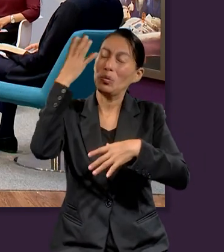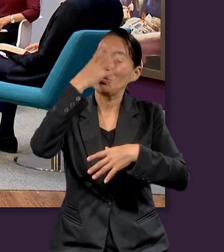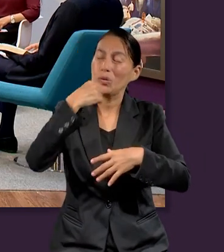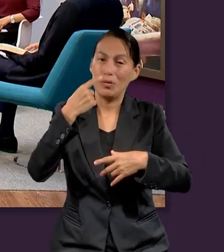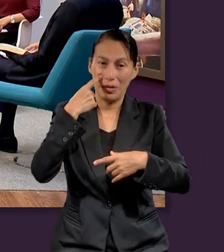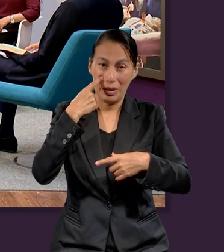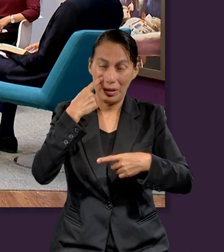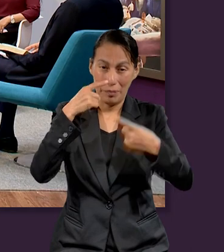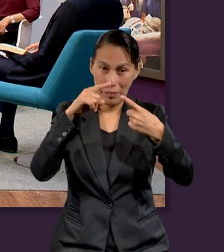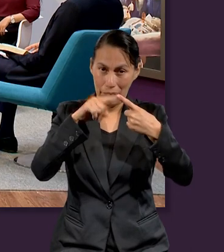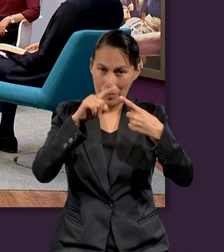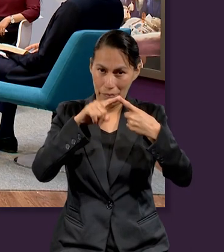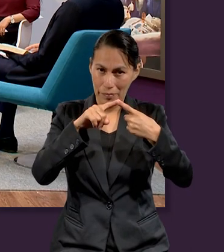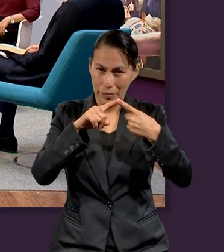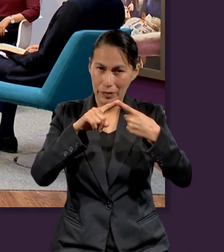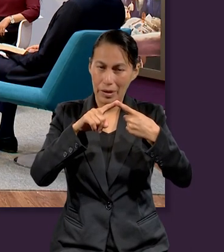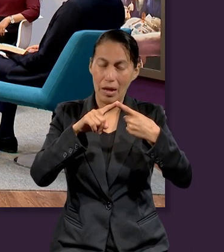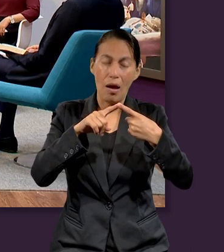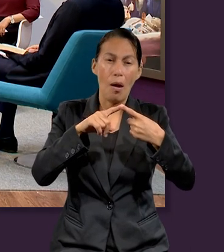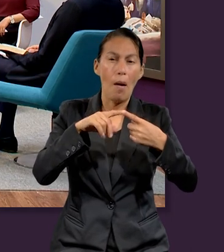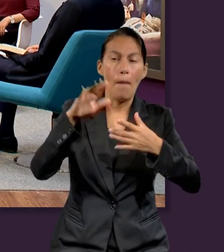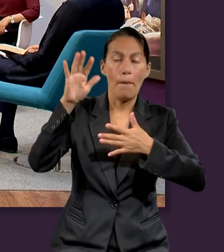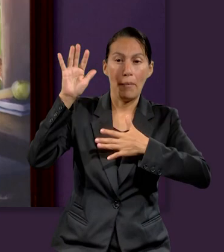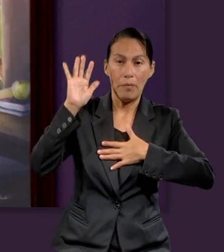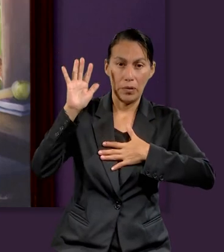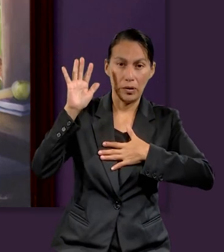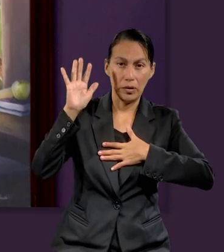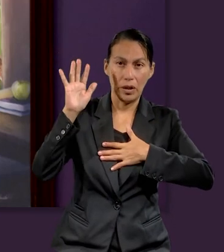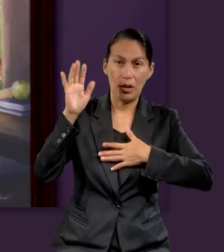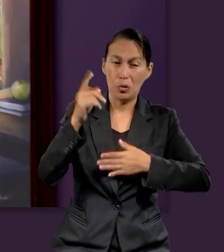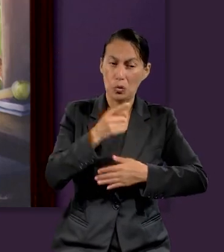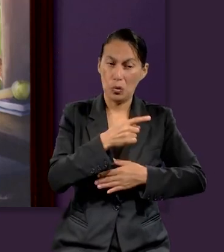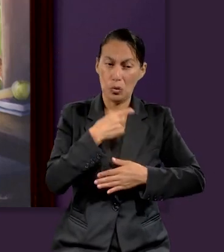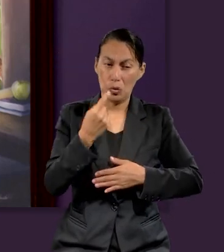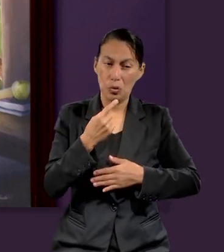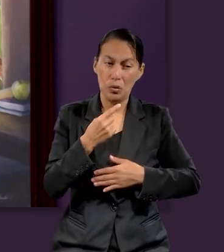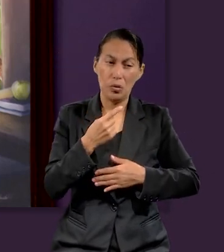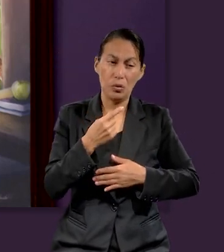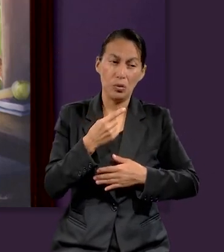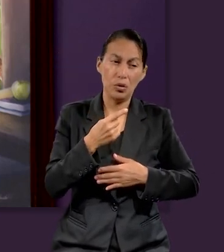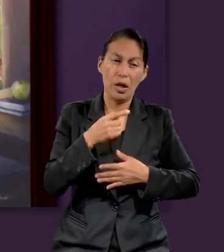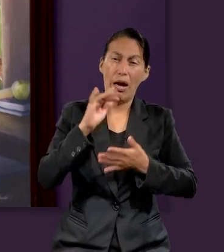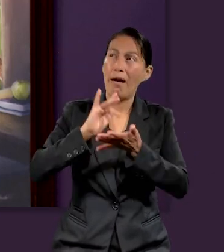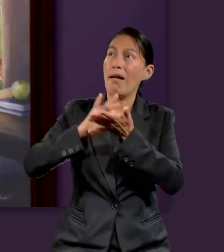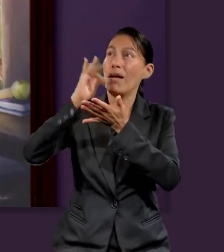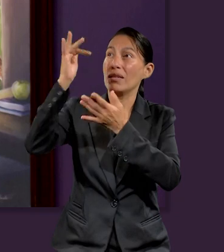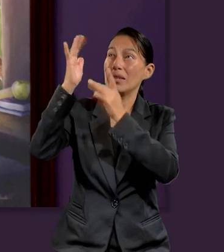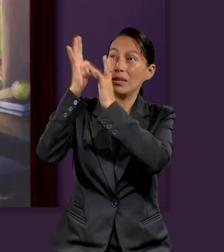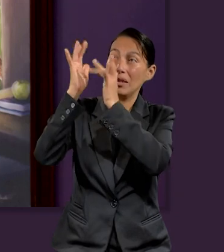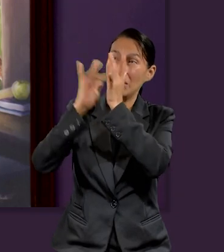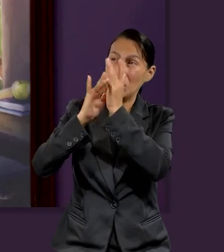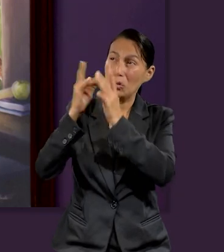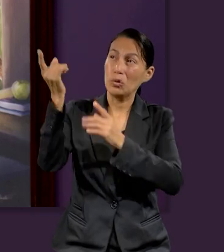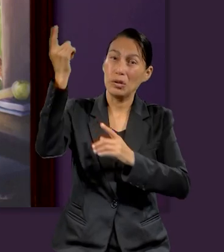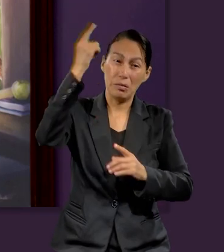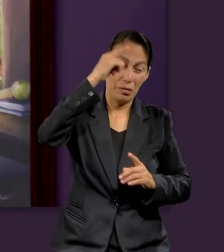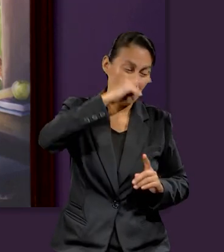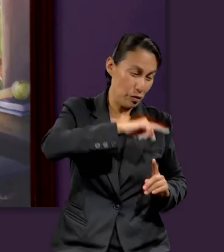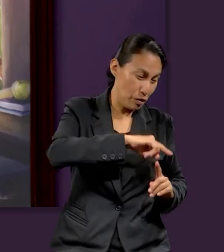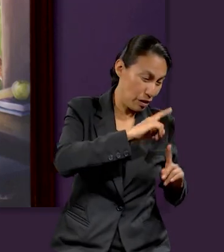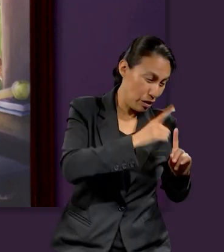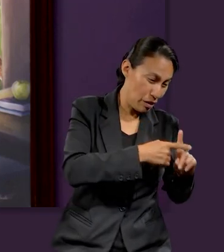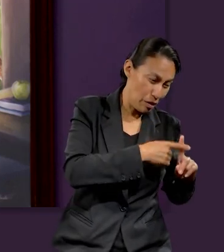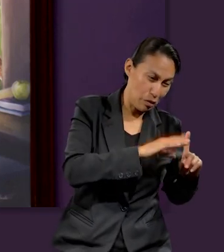En primer lugar, nos da esa promesa de que nosotros podemos reinar en vida. ¿Por quién? Por Jesucristo. Así como